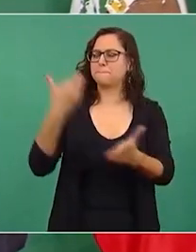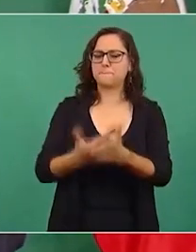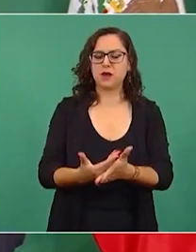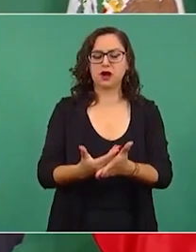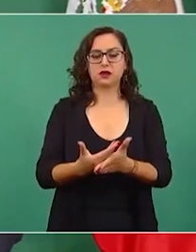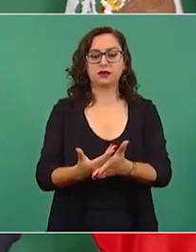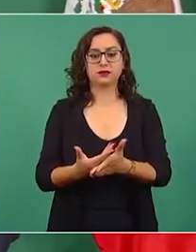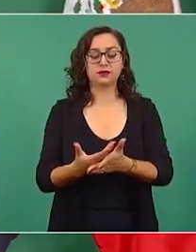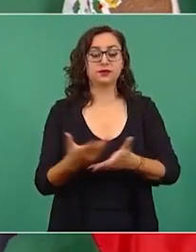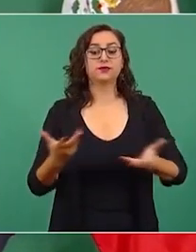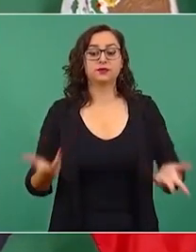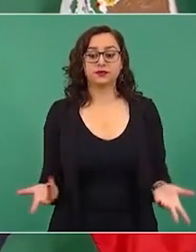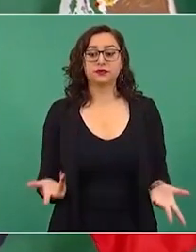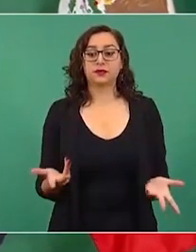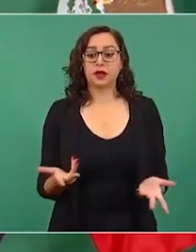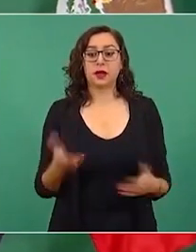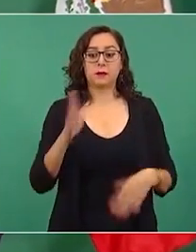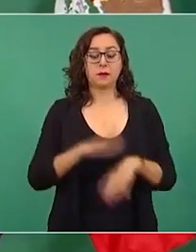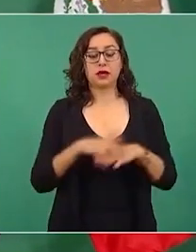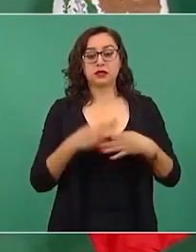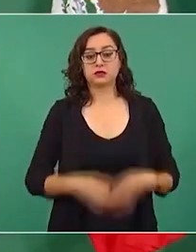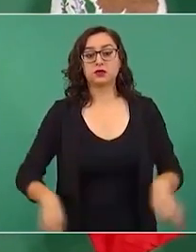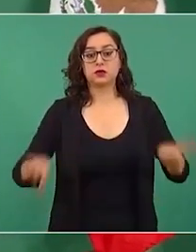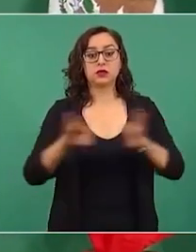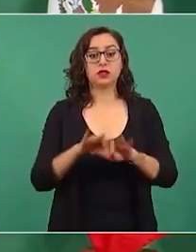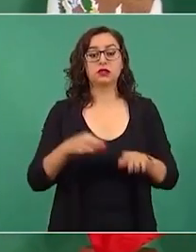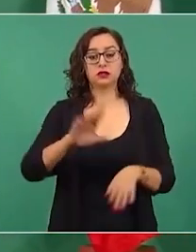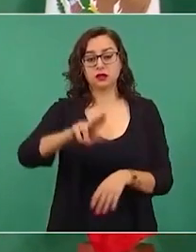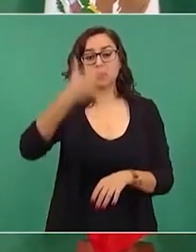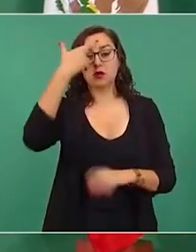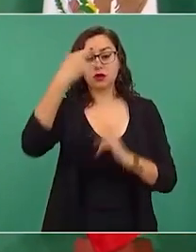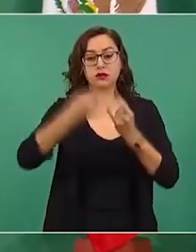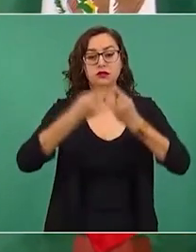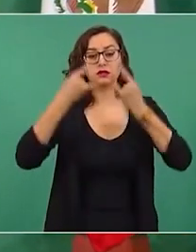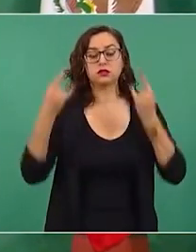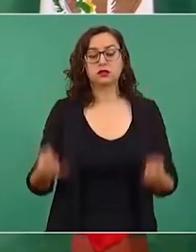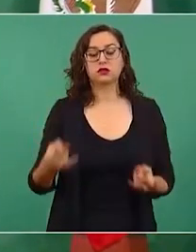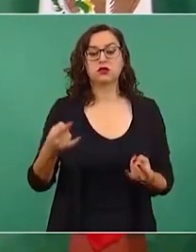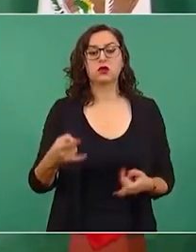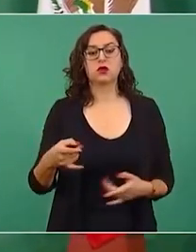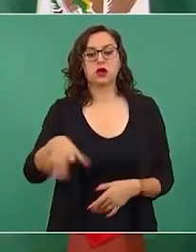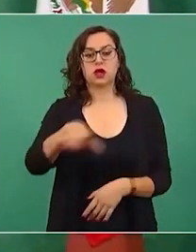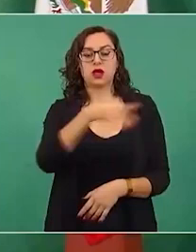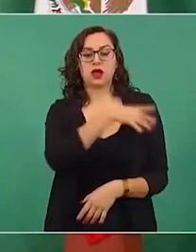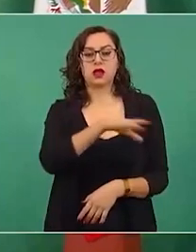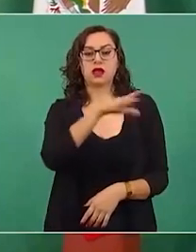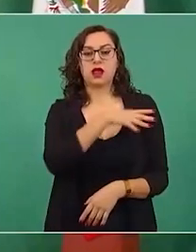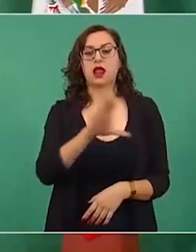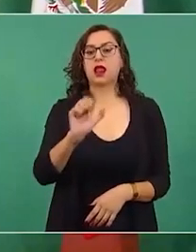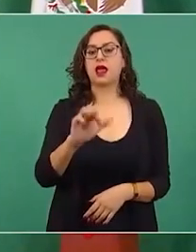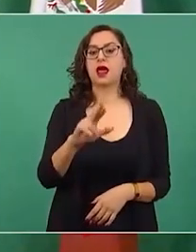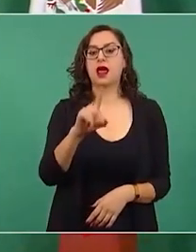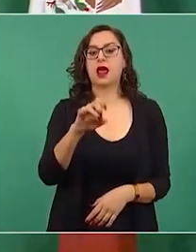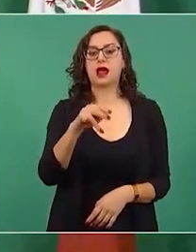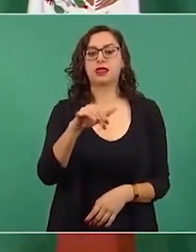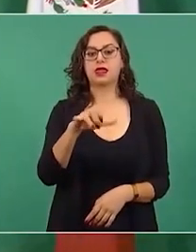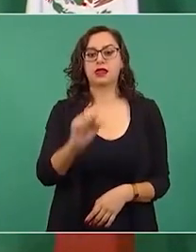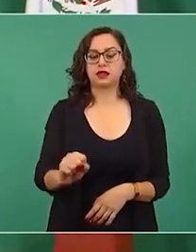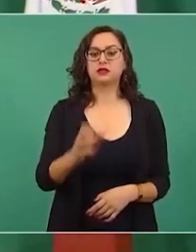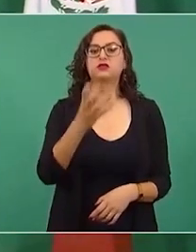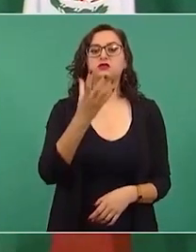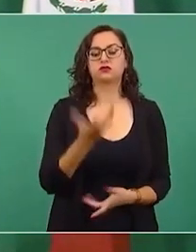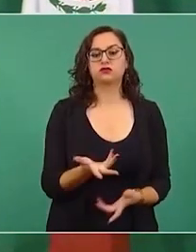sobre todo lo que hizo el general Cárdenas, con la comunidad judía, con